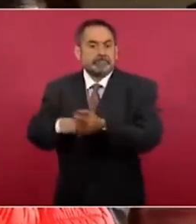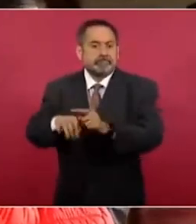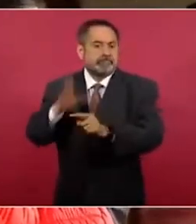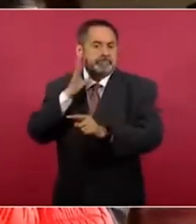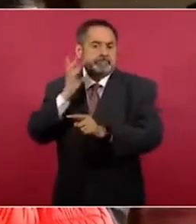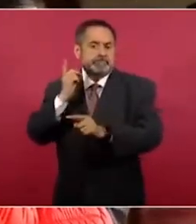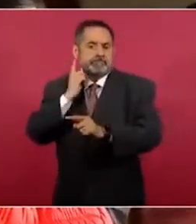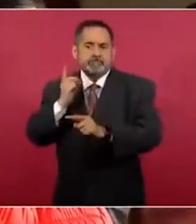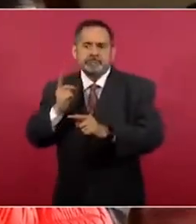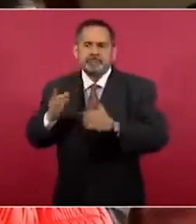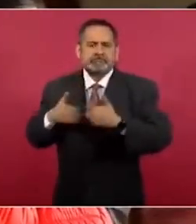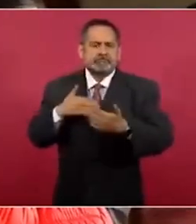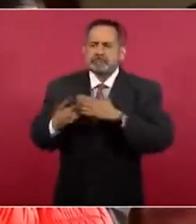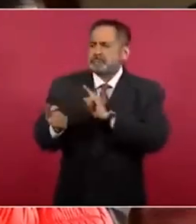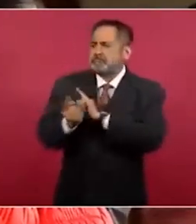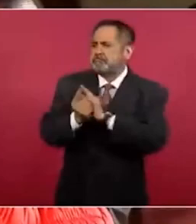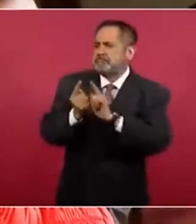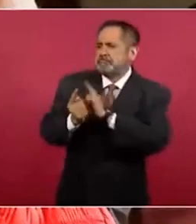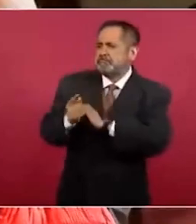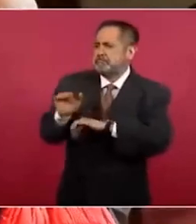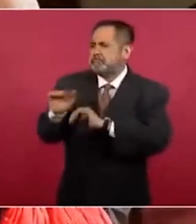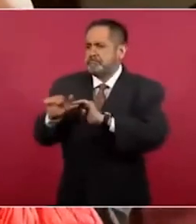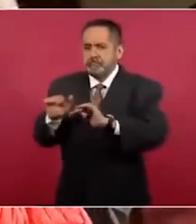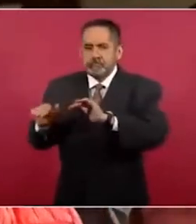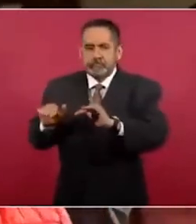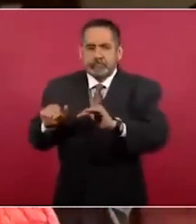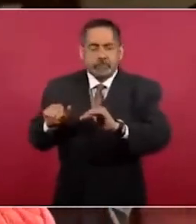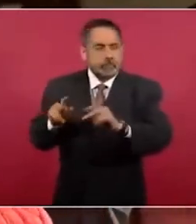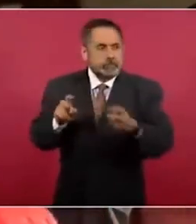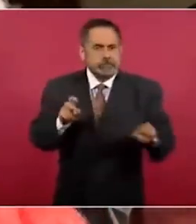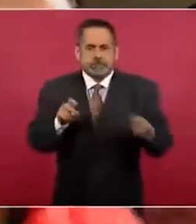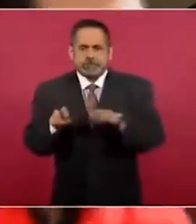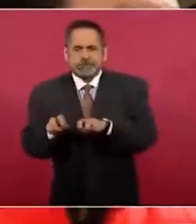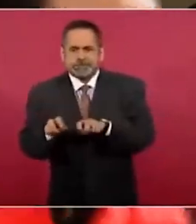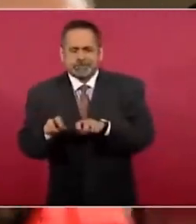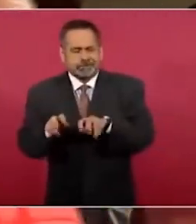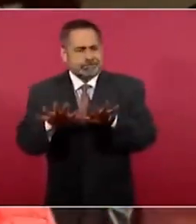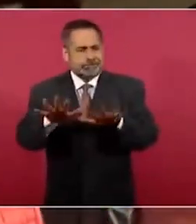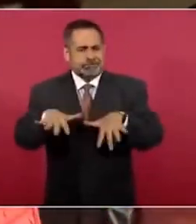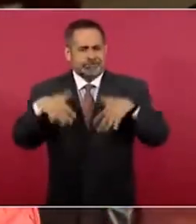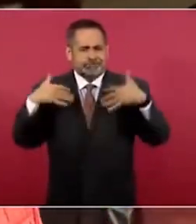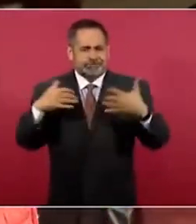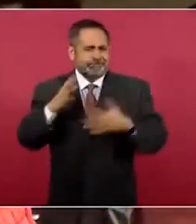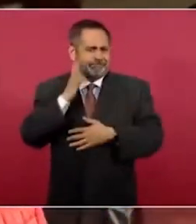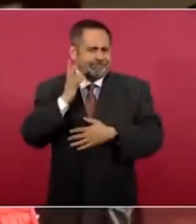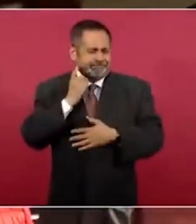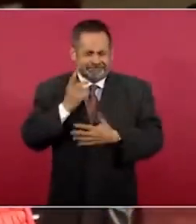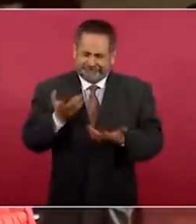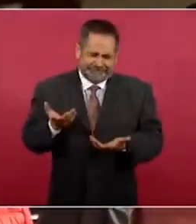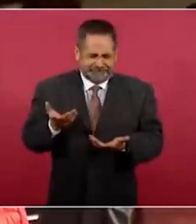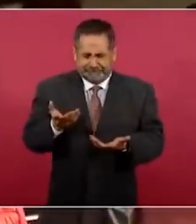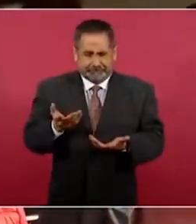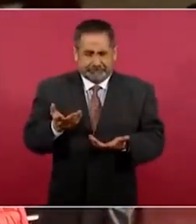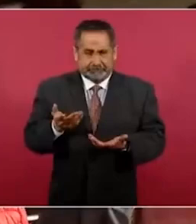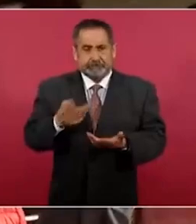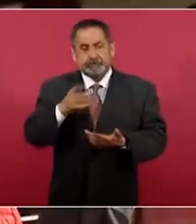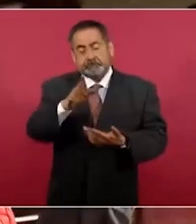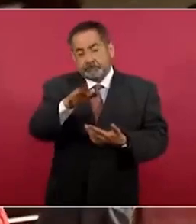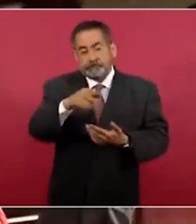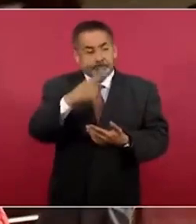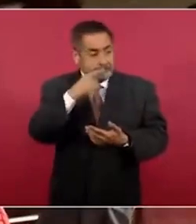con total impunidad y, como ya vimos, ocupan incluso curules en la Cámara de Diputados. Entre los